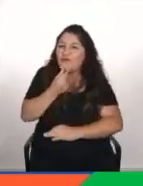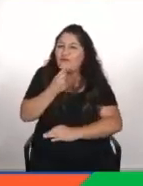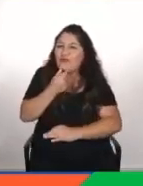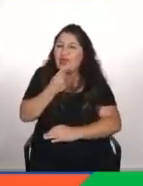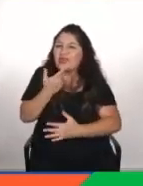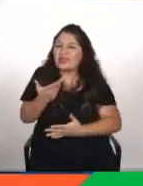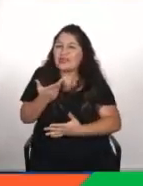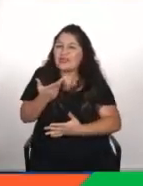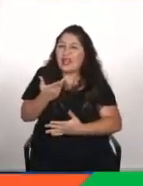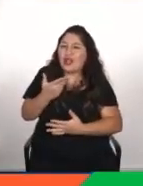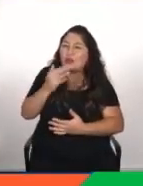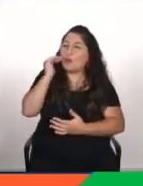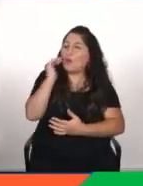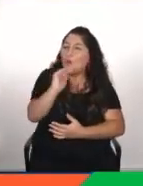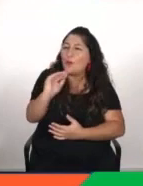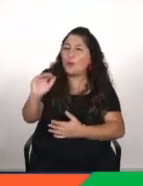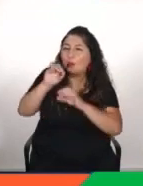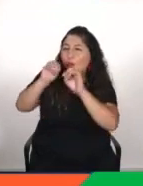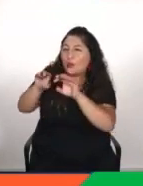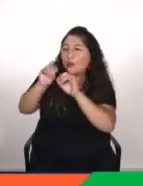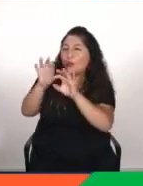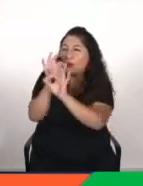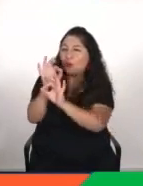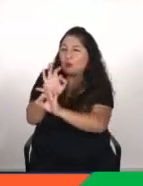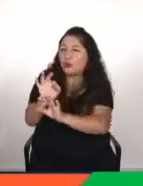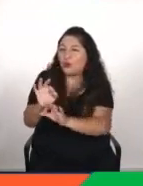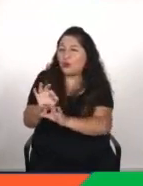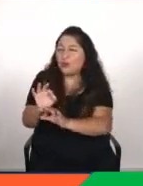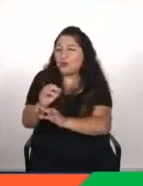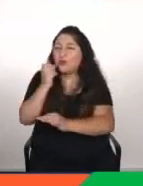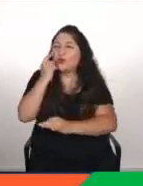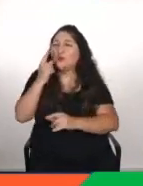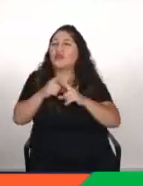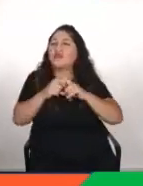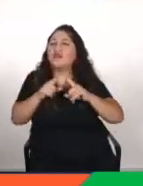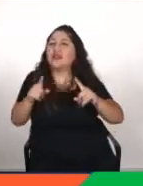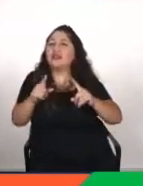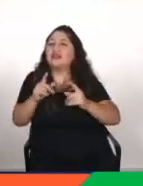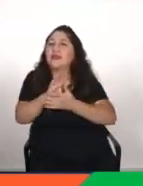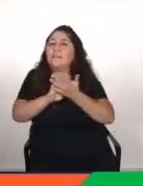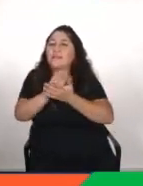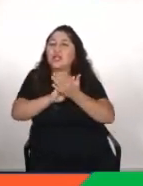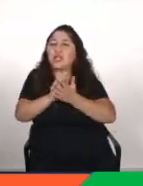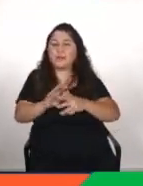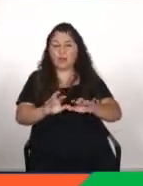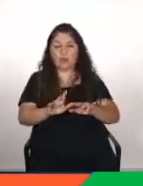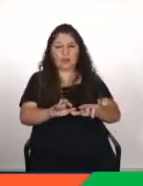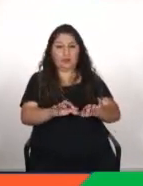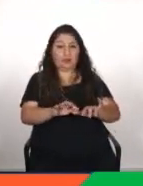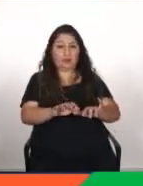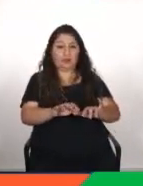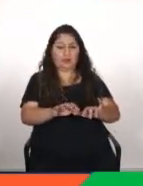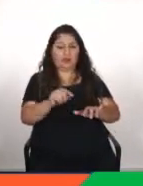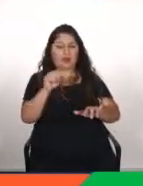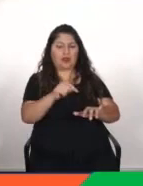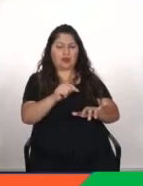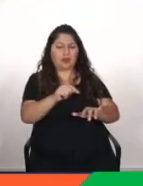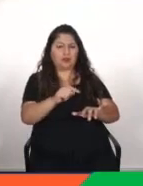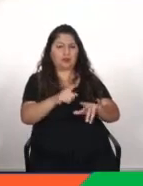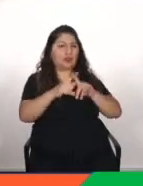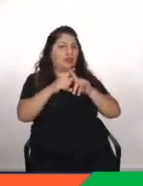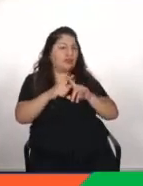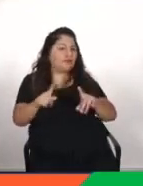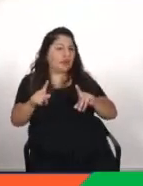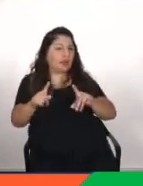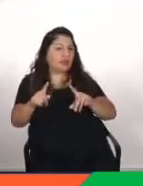bien como para niños ¿Qué diferencia hay entre, por ejemplo, programar normalmente y el Machine Learning? Creo que ahí estaría